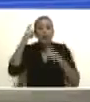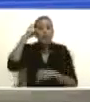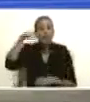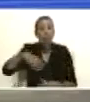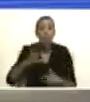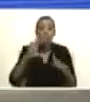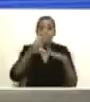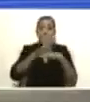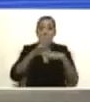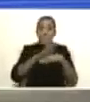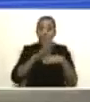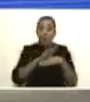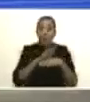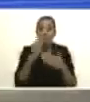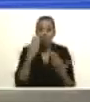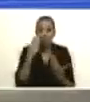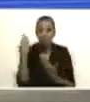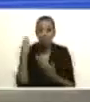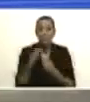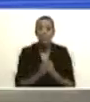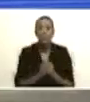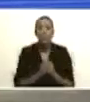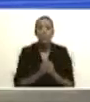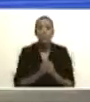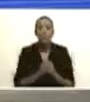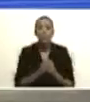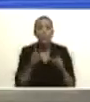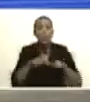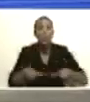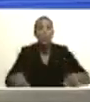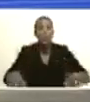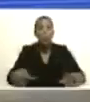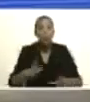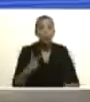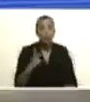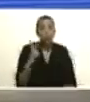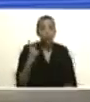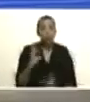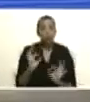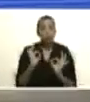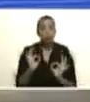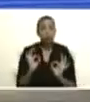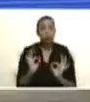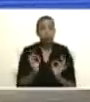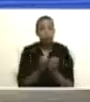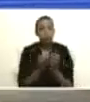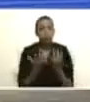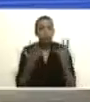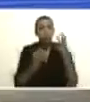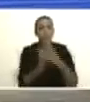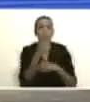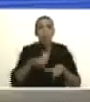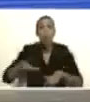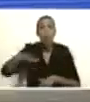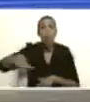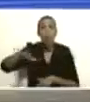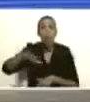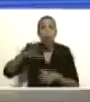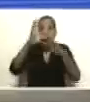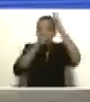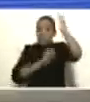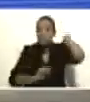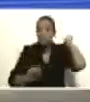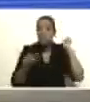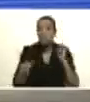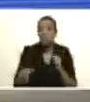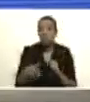con actos especiales en la sede de la Cancillería